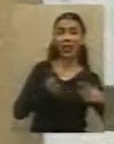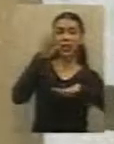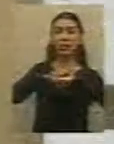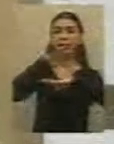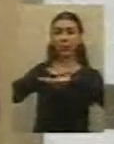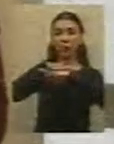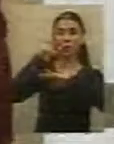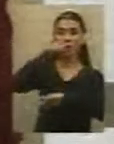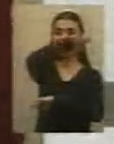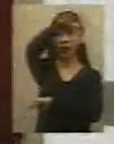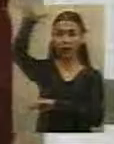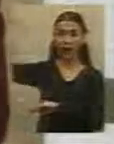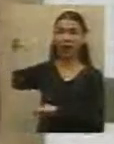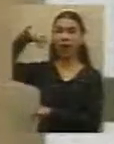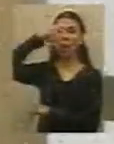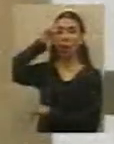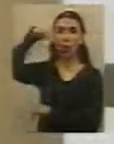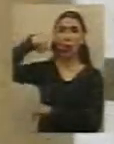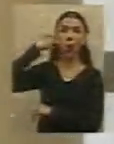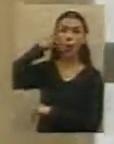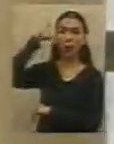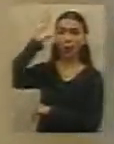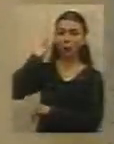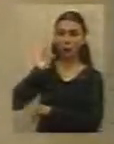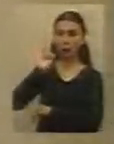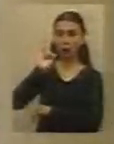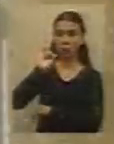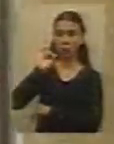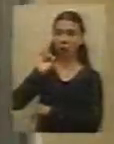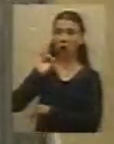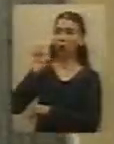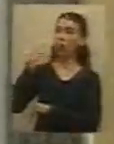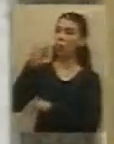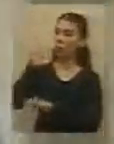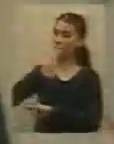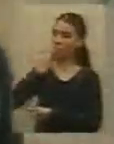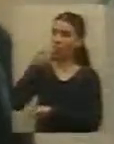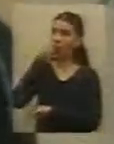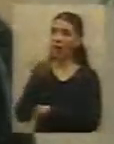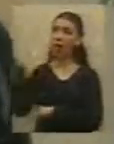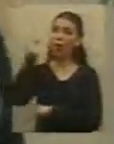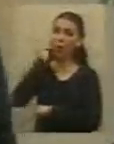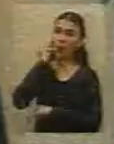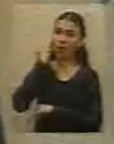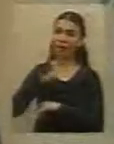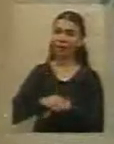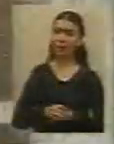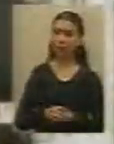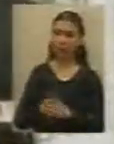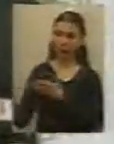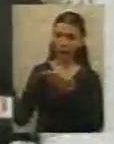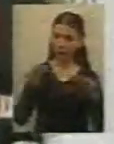el señor Federico Amanente que es administrador de finca El Pongo, con una situación planteada. ¿Qué tal Federico? ¿Cómo le va? Hola, ¿qué tal? ¿Cómo estás? ¿Cómo estás? estás?